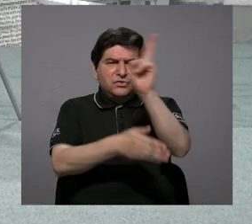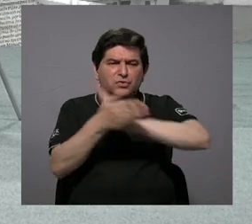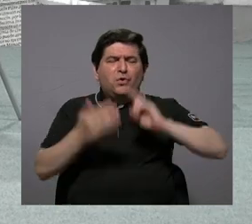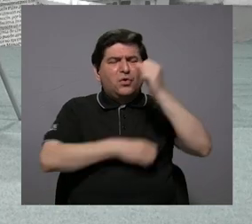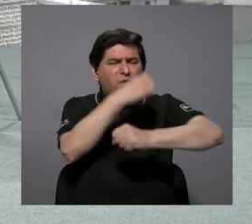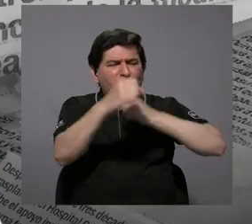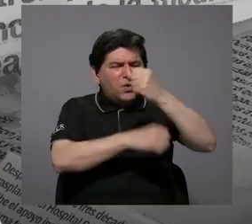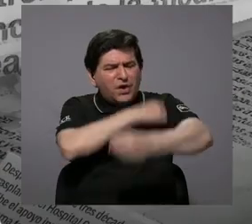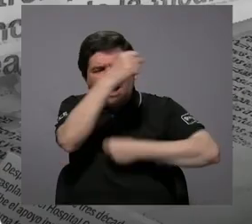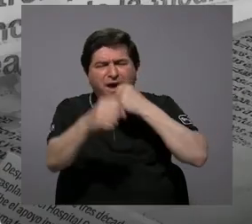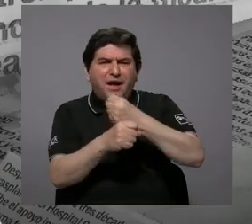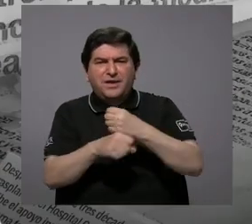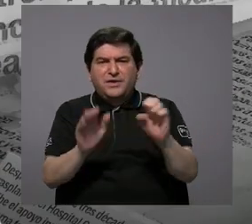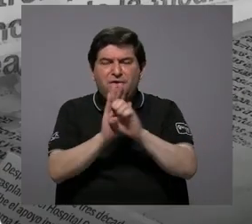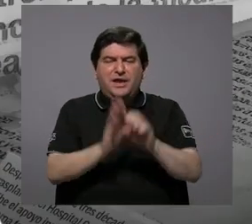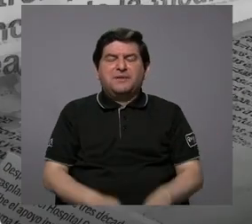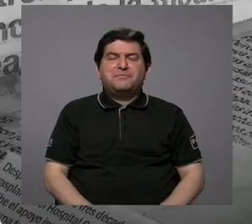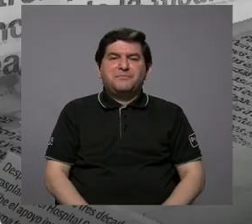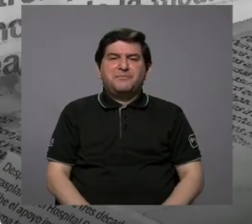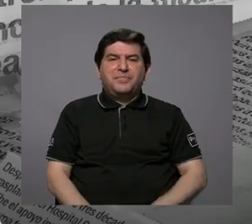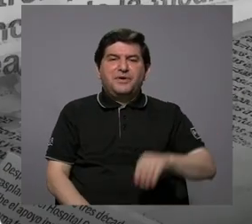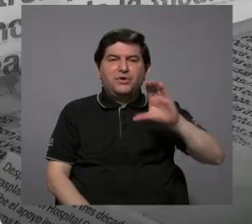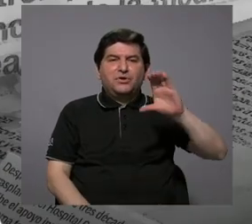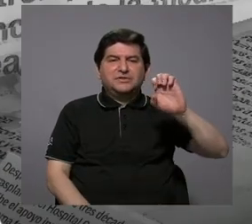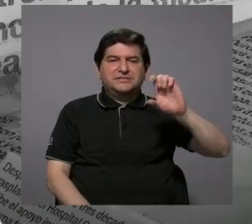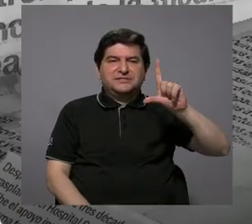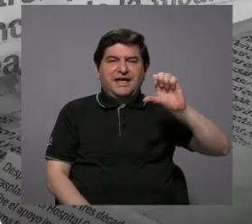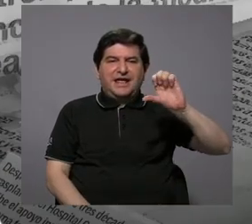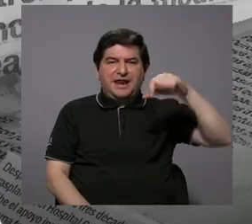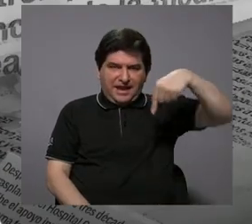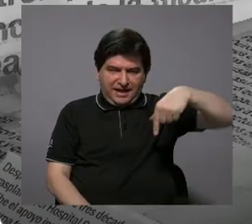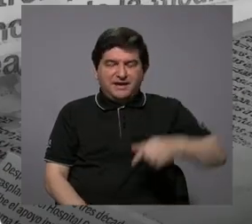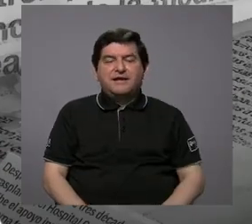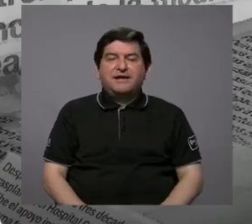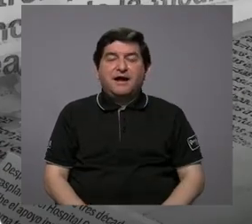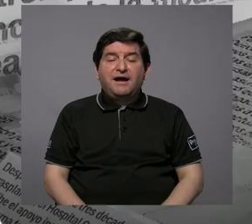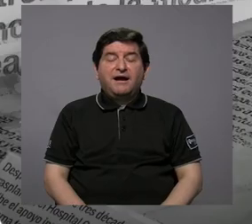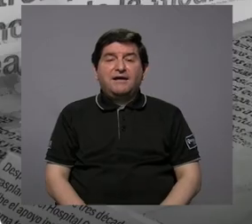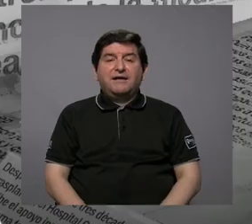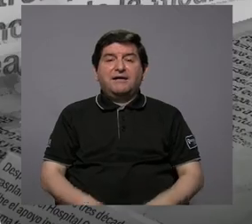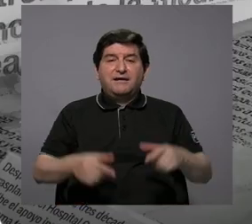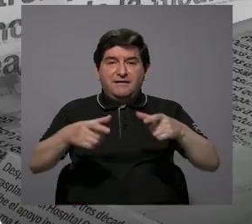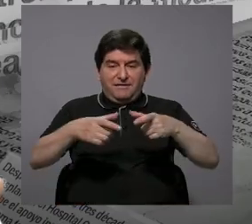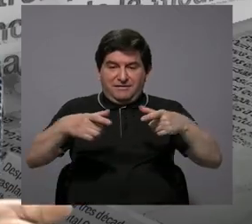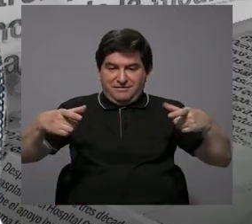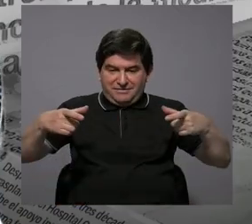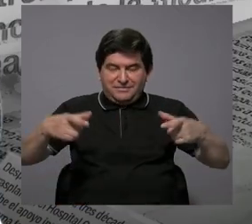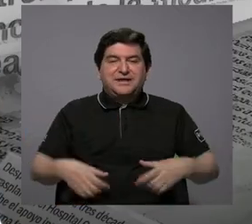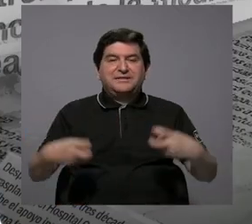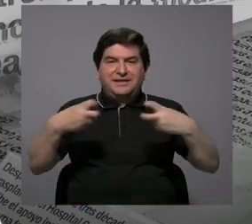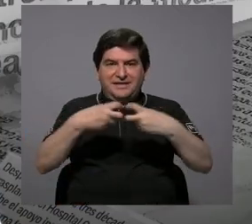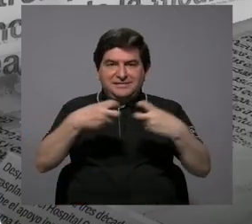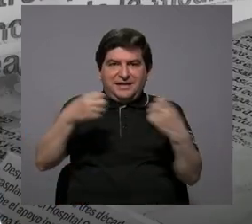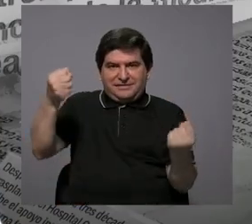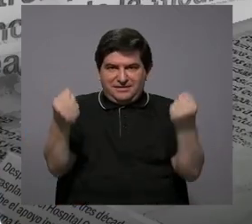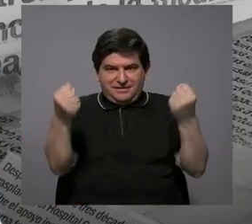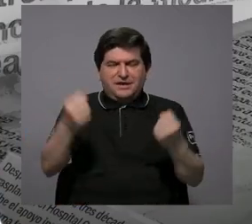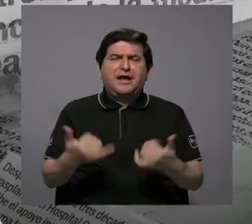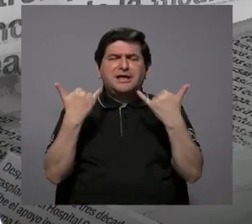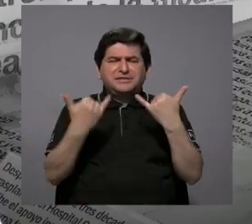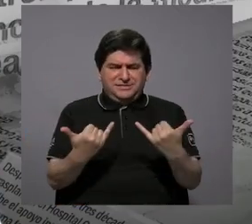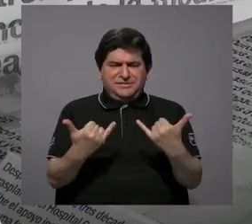muchos años. Por ejemplo, el CELEC ha venido trabajando en la parte de baterías eléctricas desde hace muchísimos años, no solamente